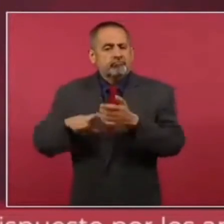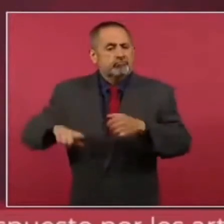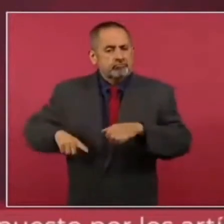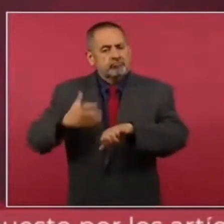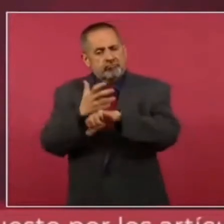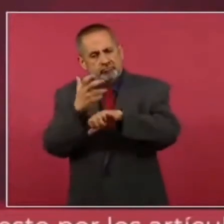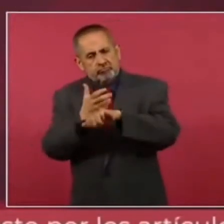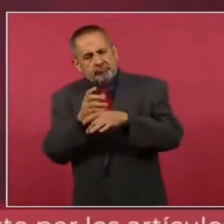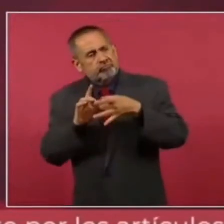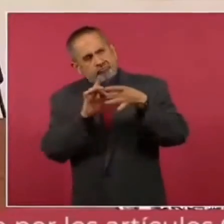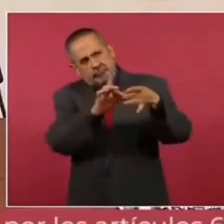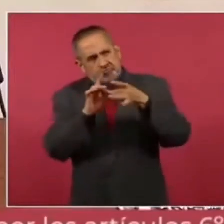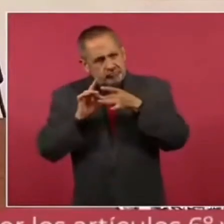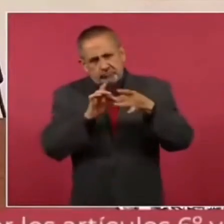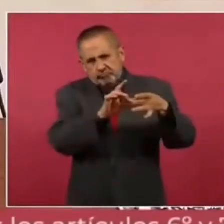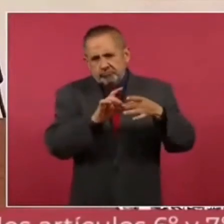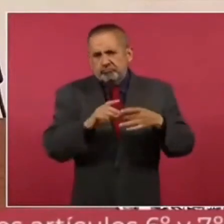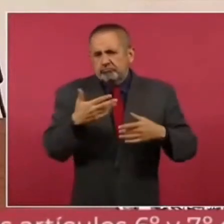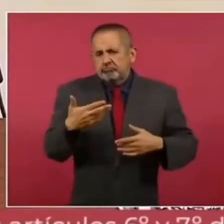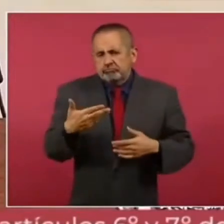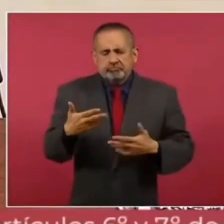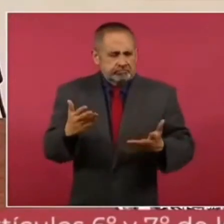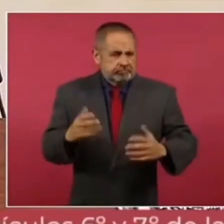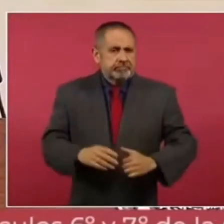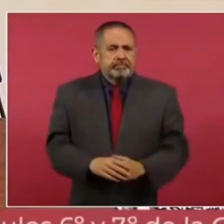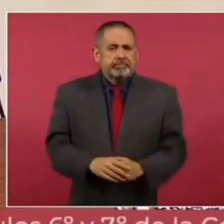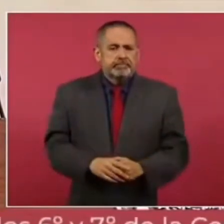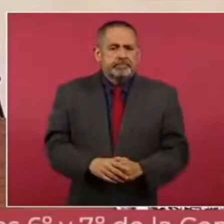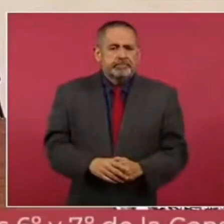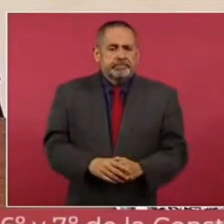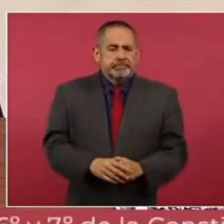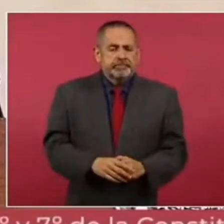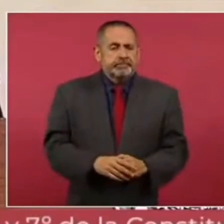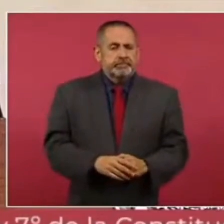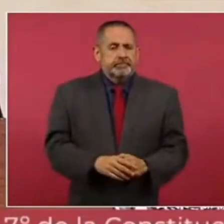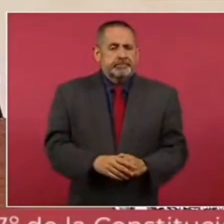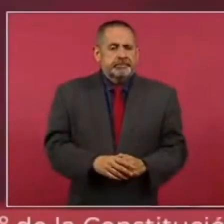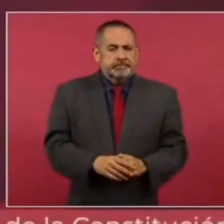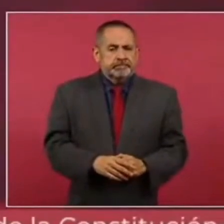Estados Unidos, que tienen,